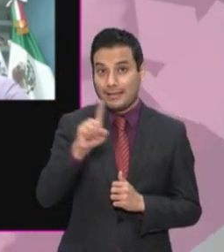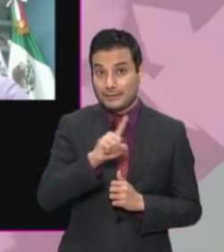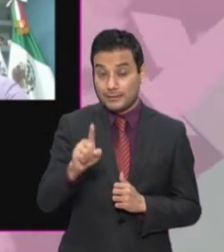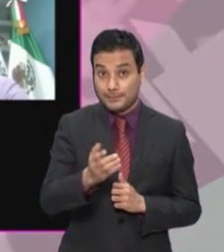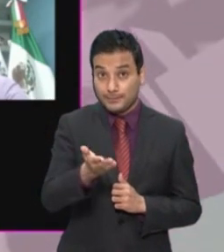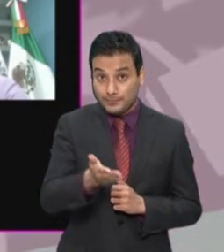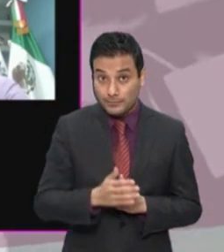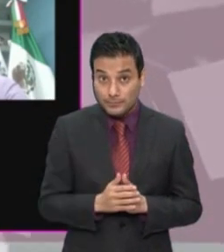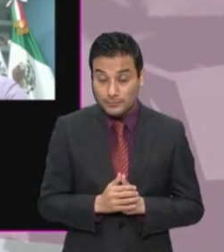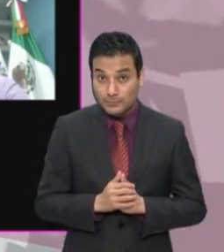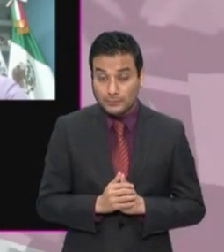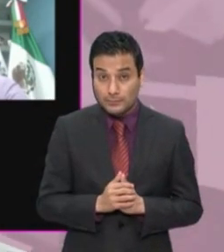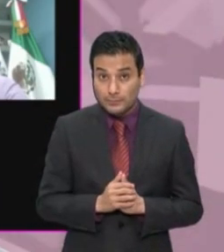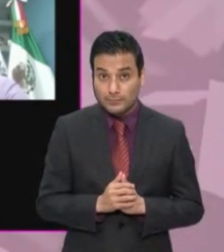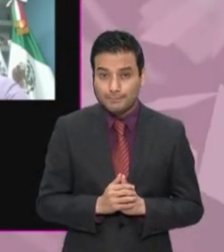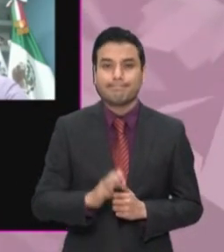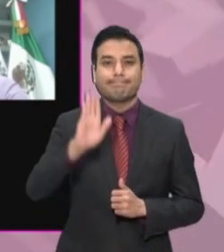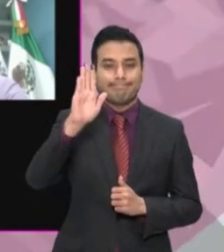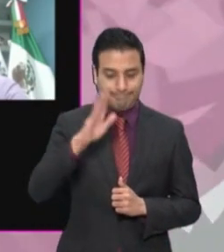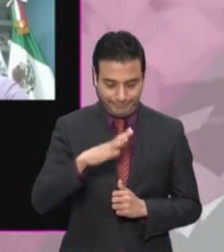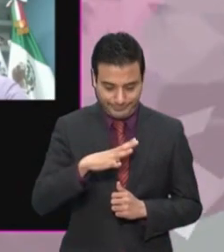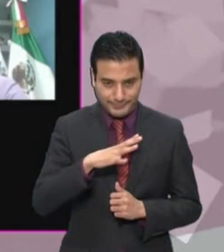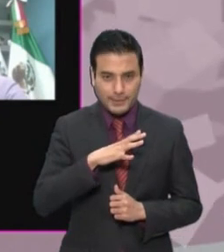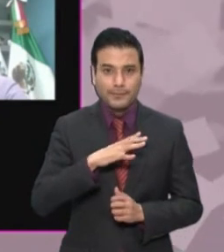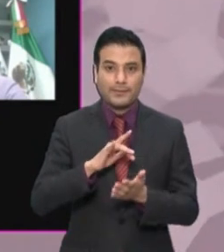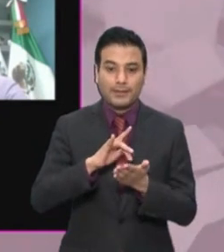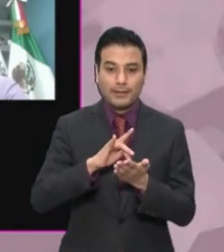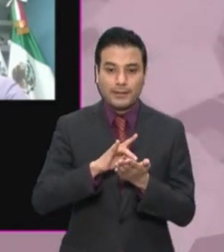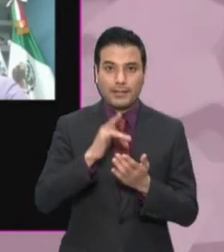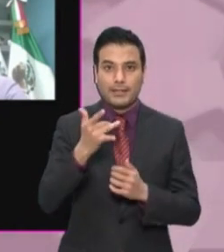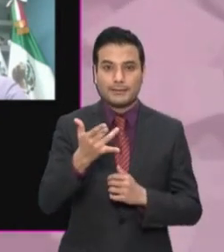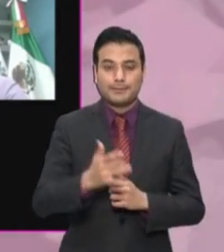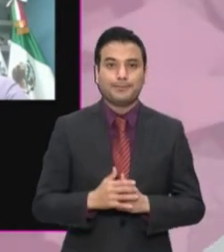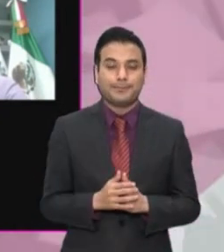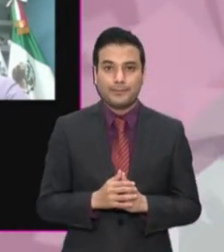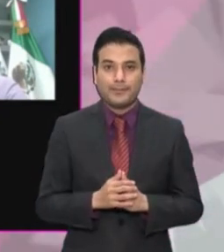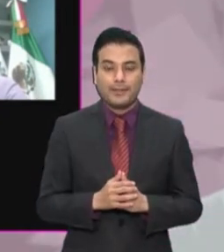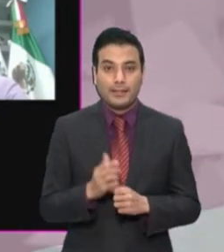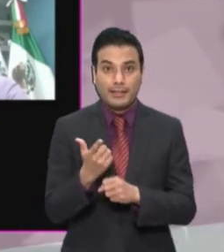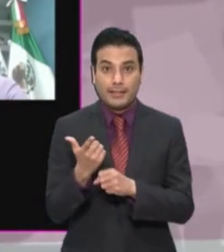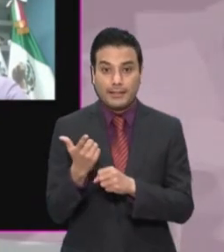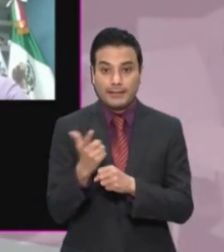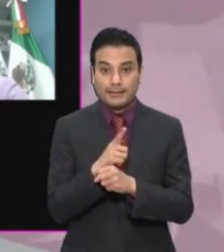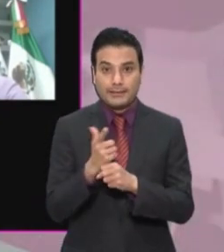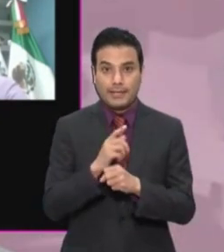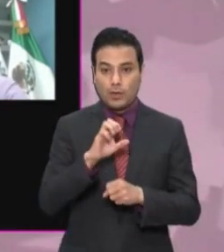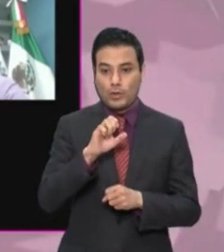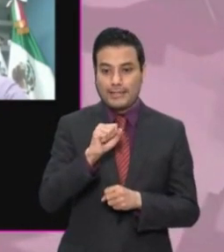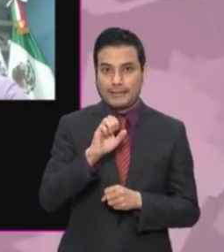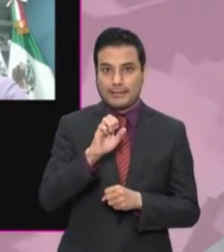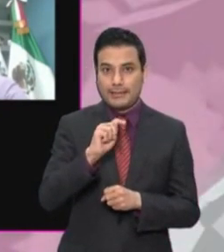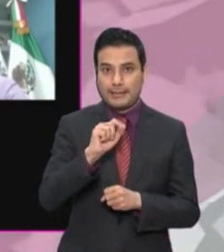no procedió la propuesta. Salvador Covarrubias y José Luis Juárez Díaz, Noticieros, Canal 7.